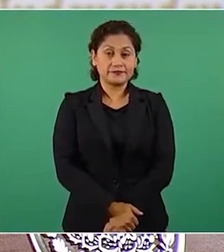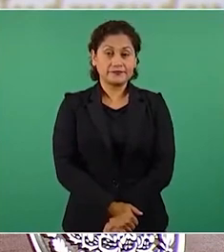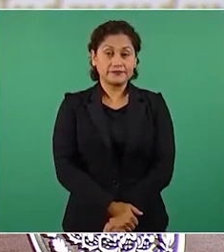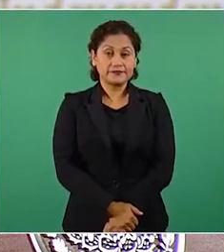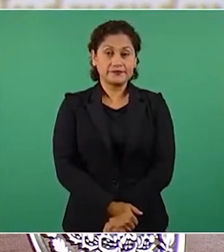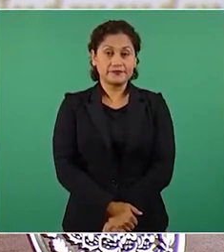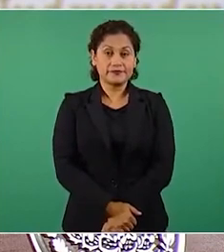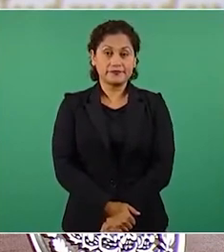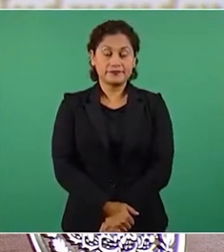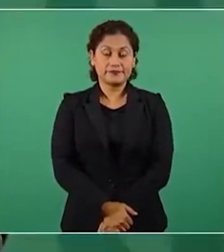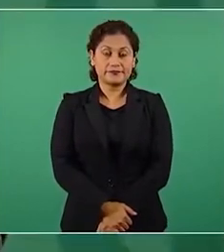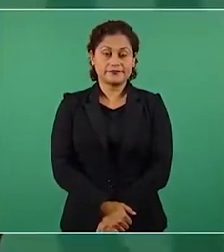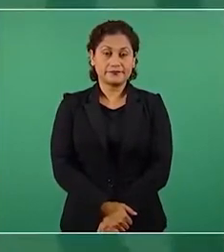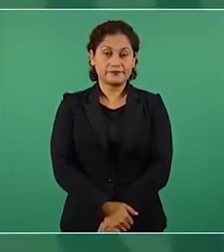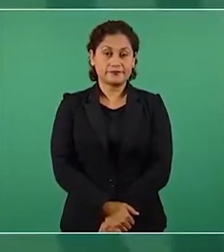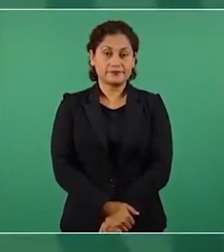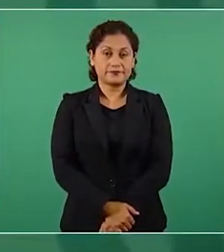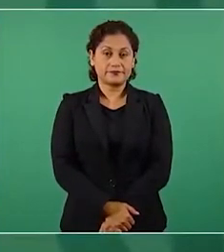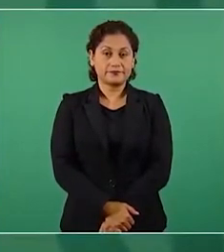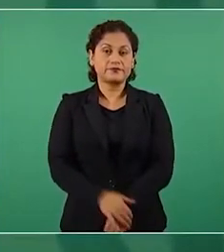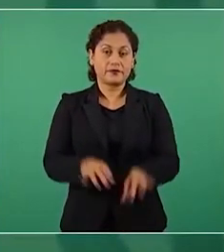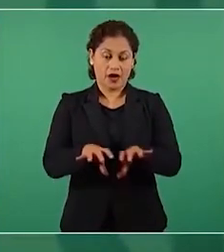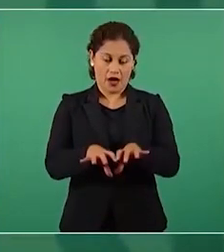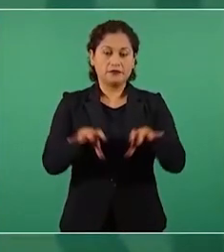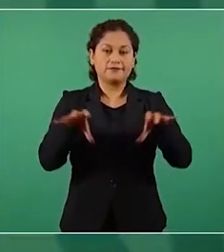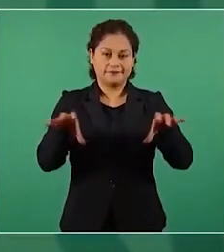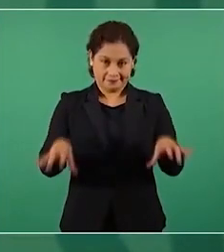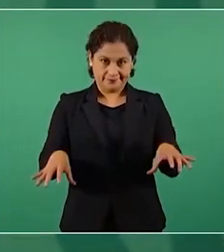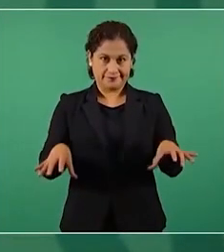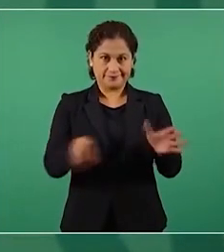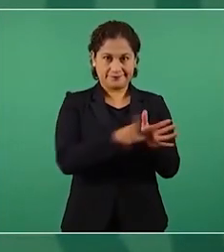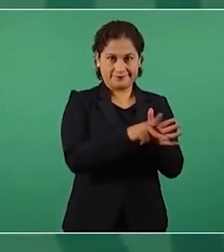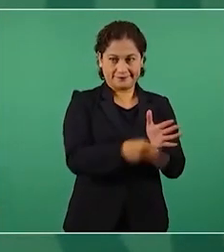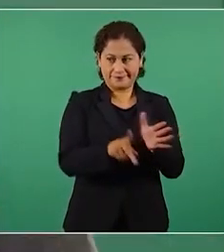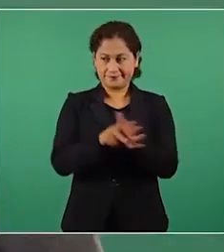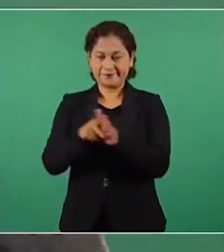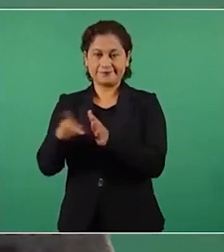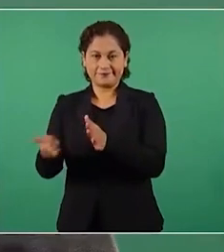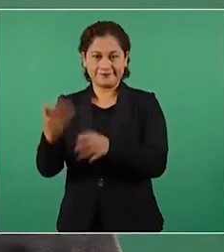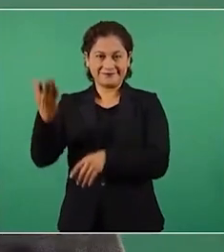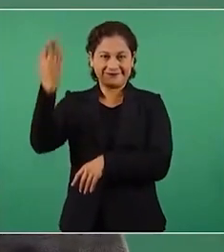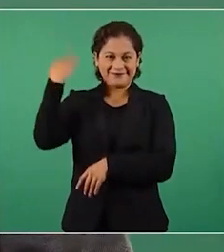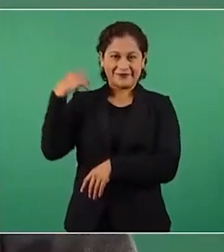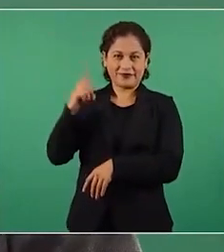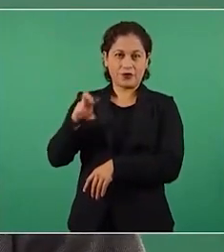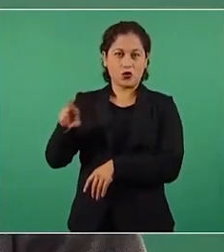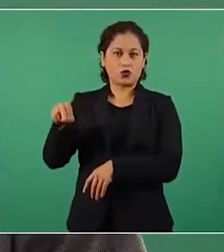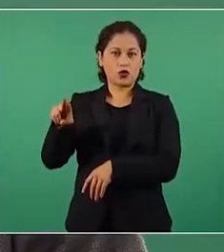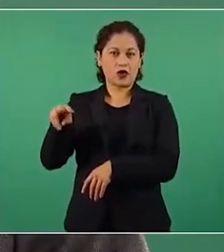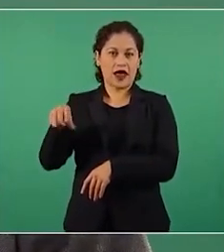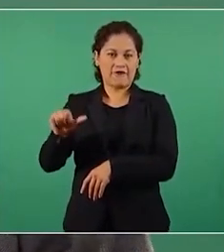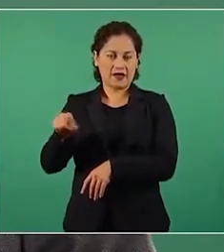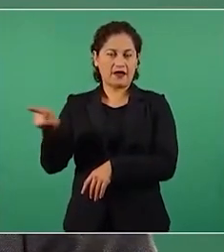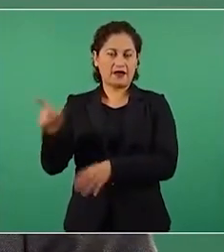y el doctor Nava decía el que más daño nos causa